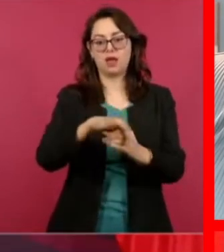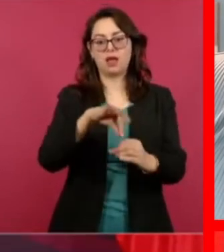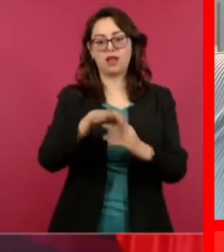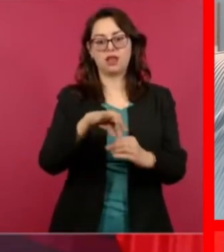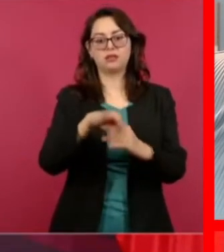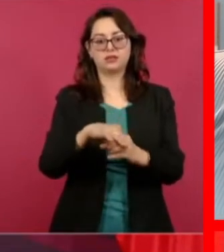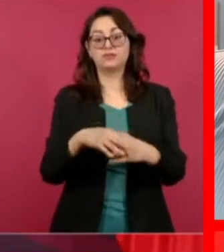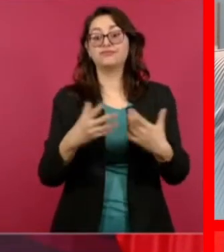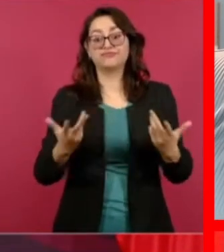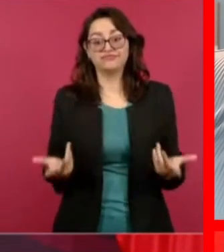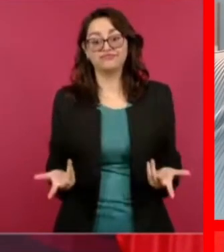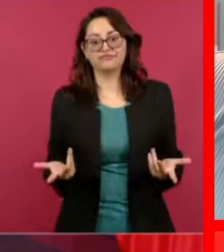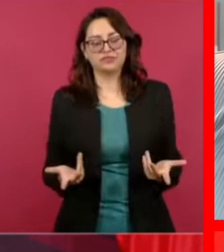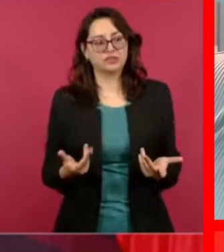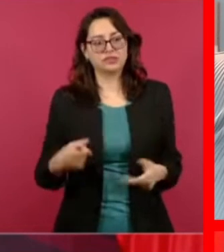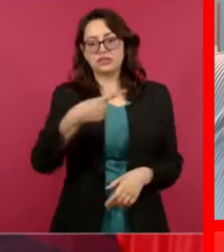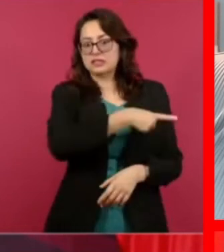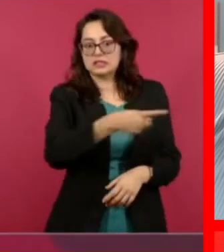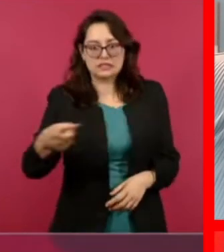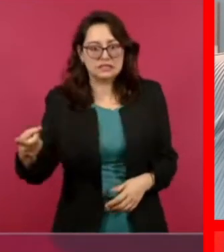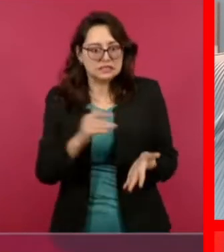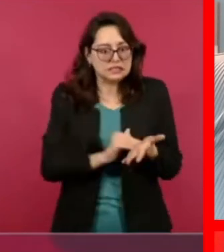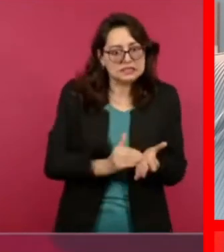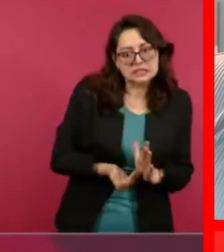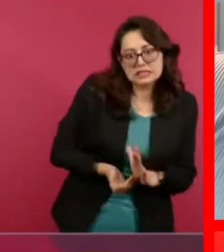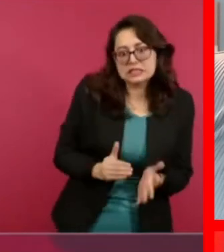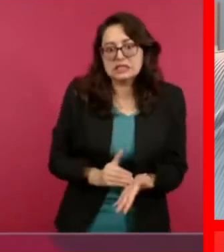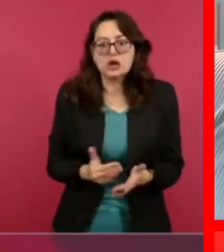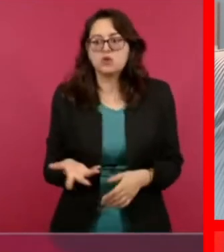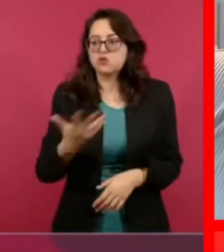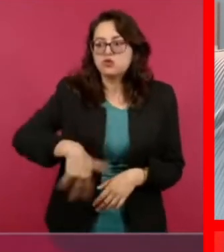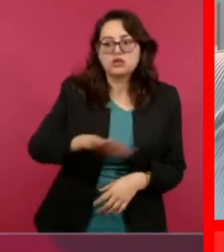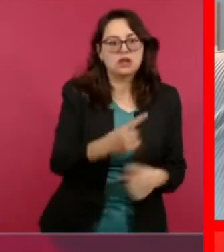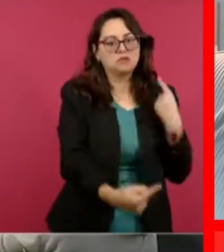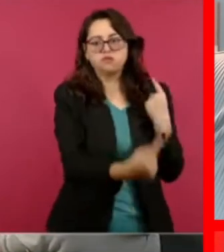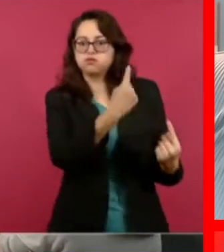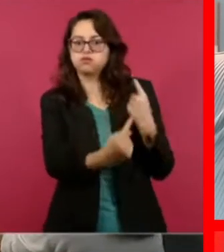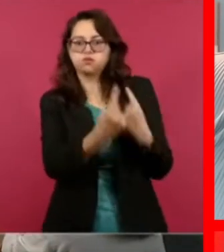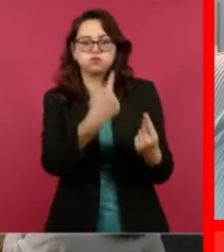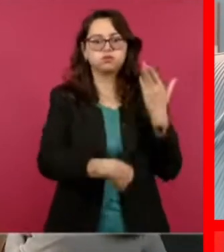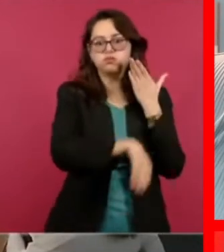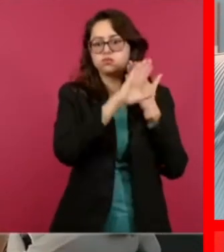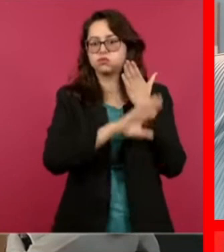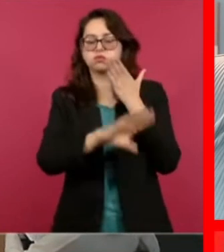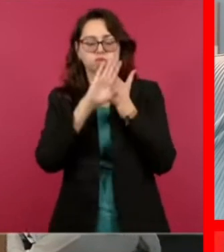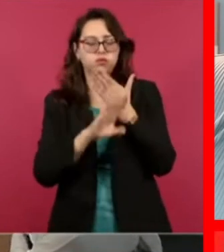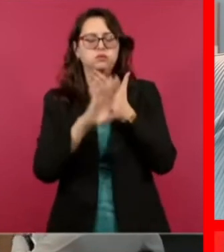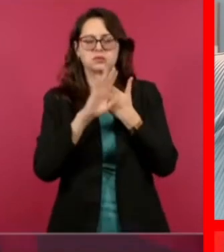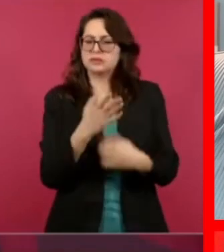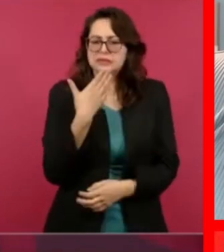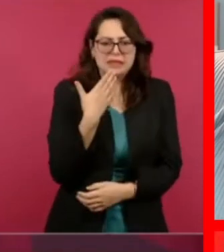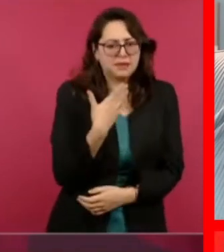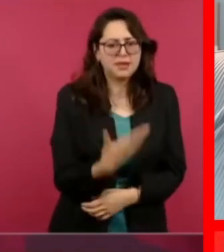Entonces vamos a tener que estar respondiendo, respondiendo. al mismo tiempo ayuda